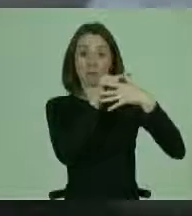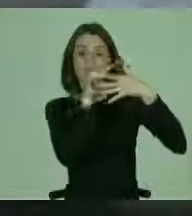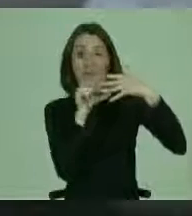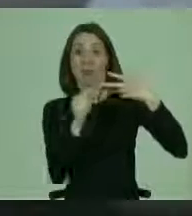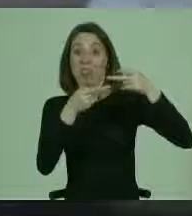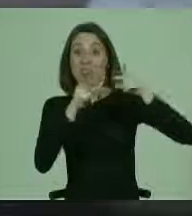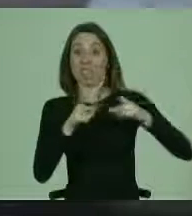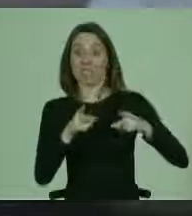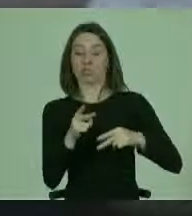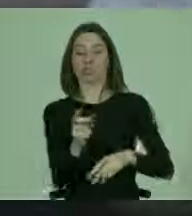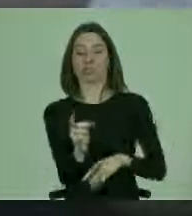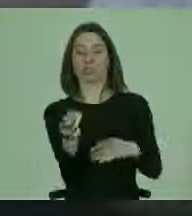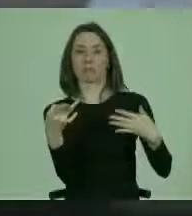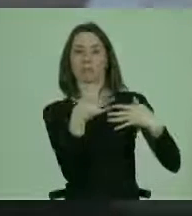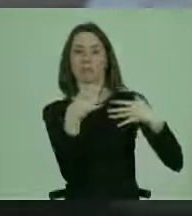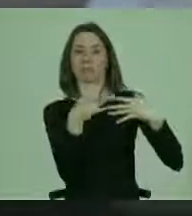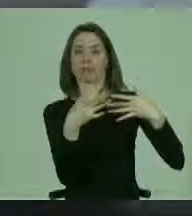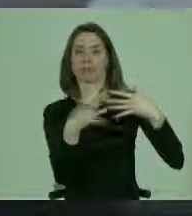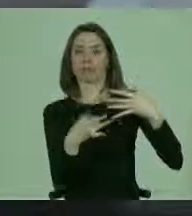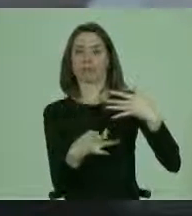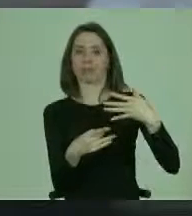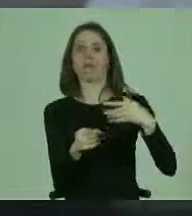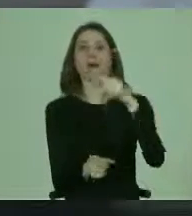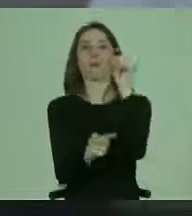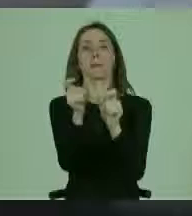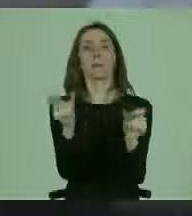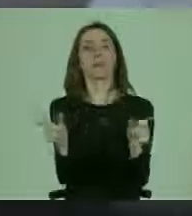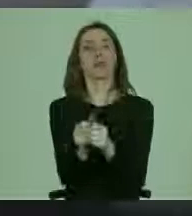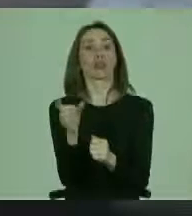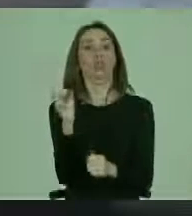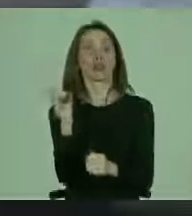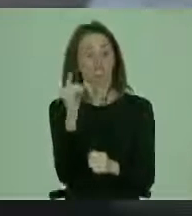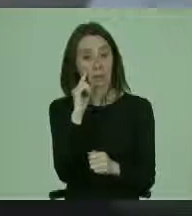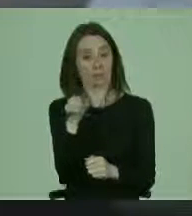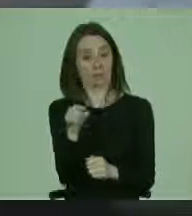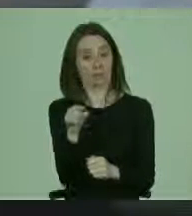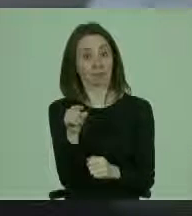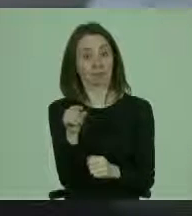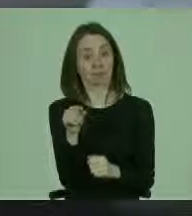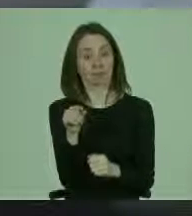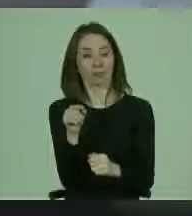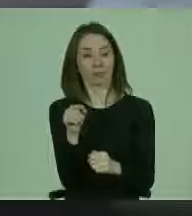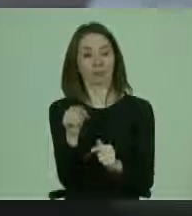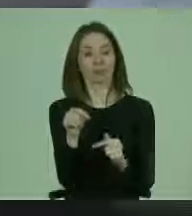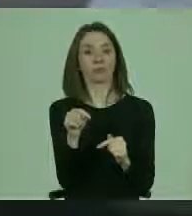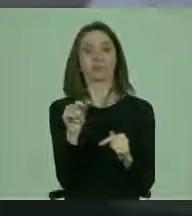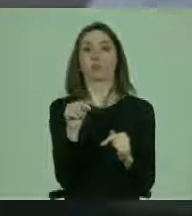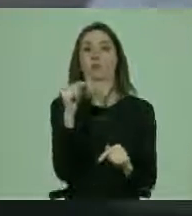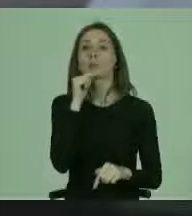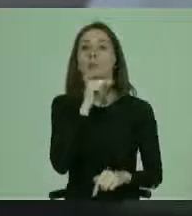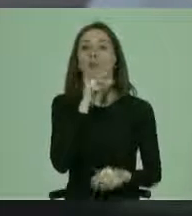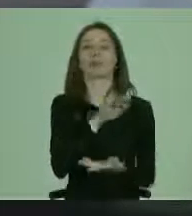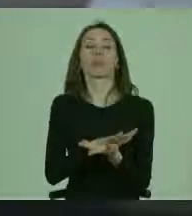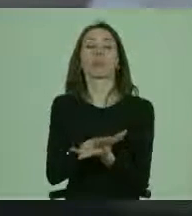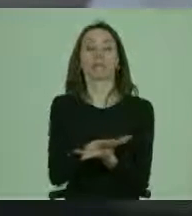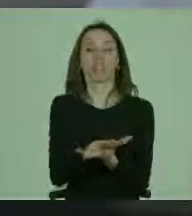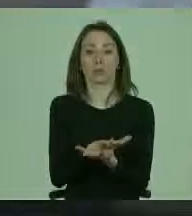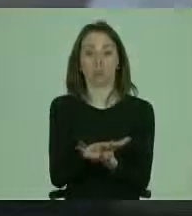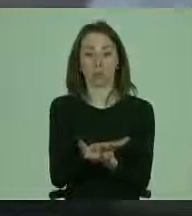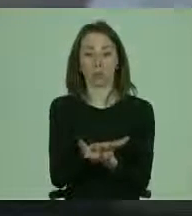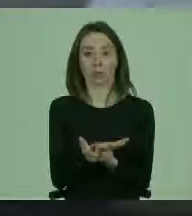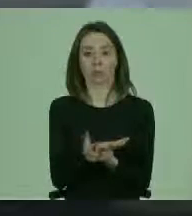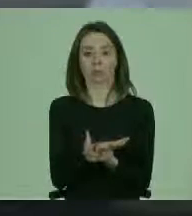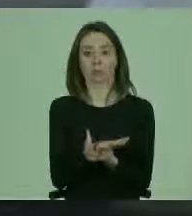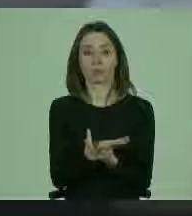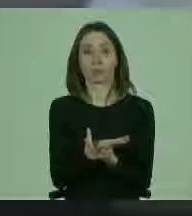derechos, particularmente tratándose de personas con discapacidad. Y aquí nos referimos, por ejemplo, sin que